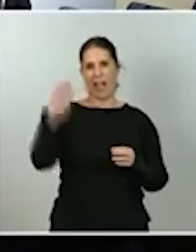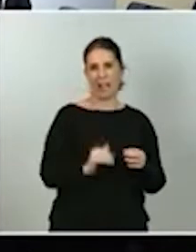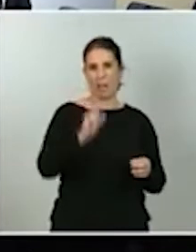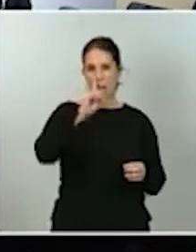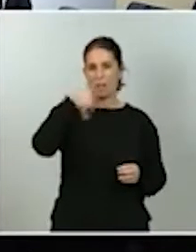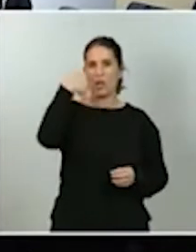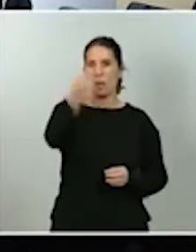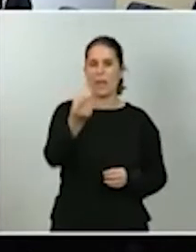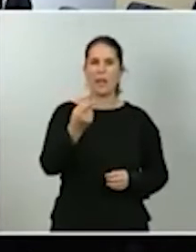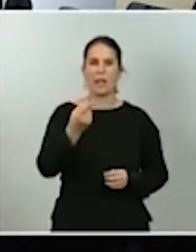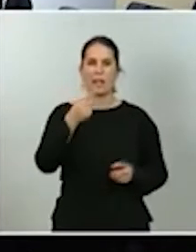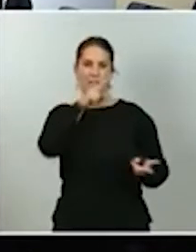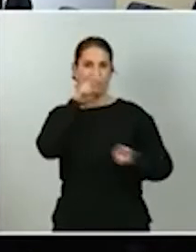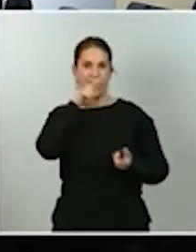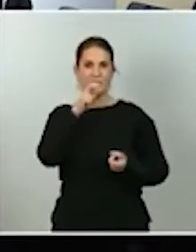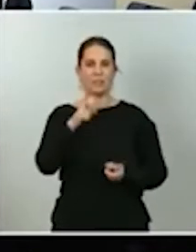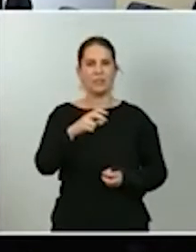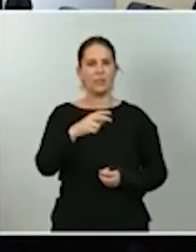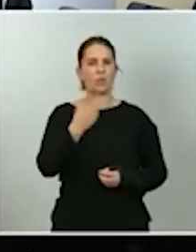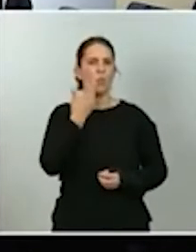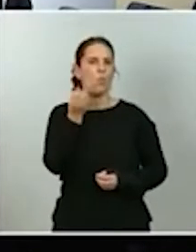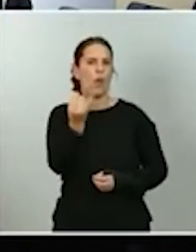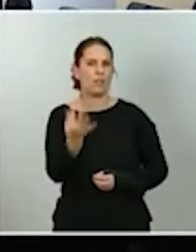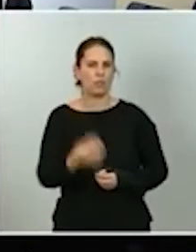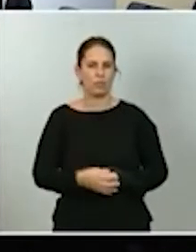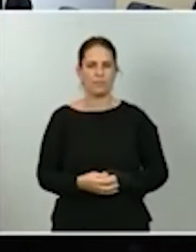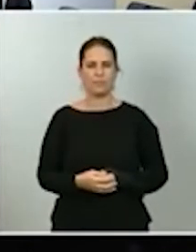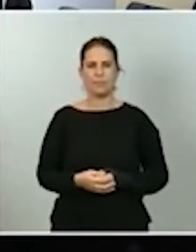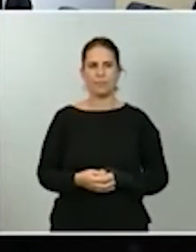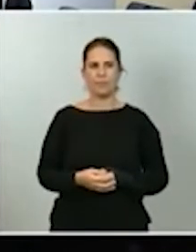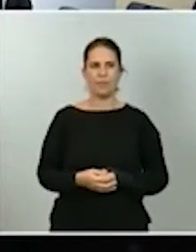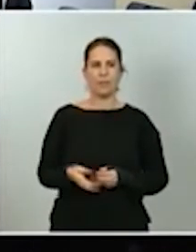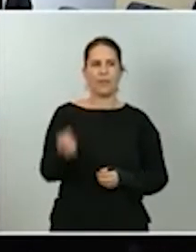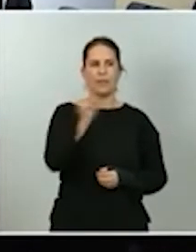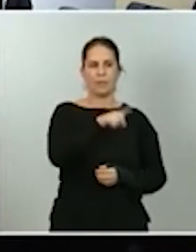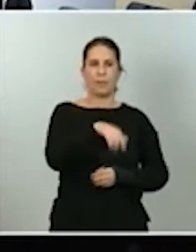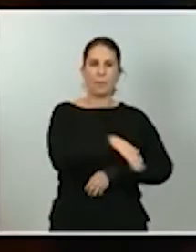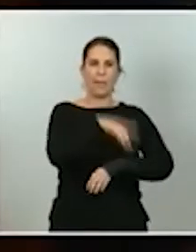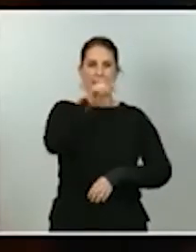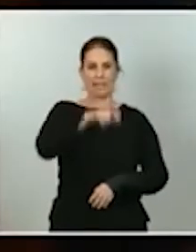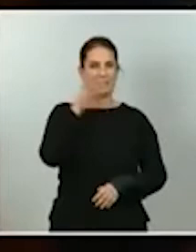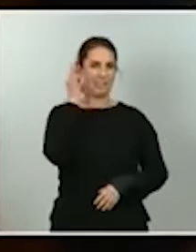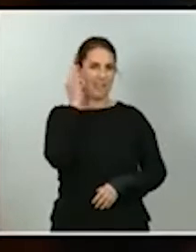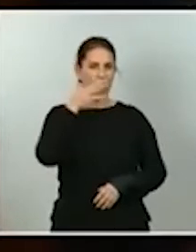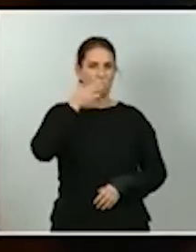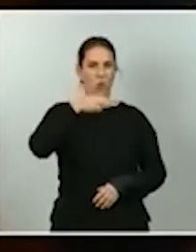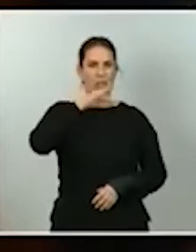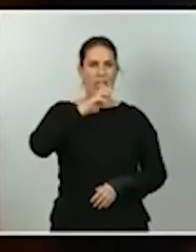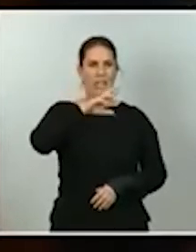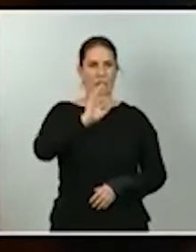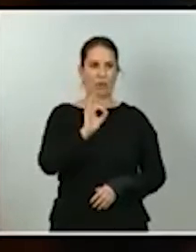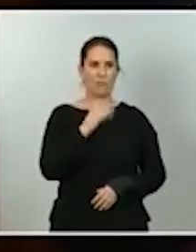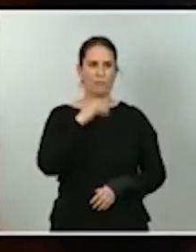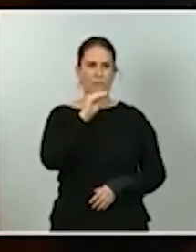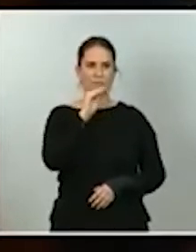Y a la ministra Montero le quería preguntar si creen que con este